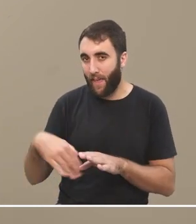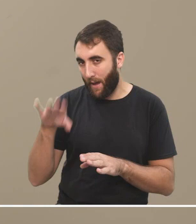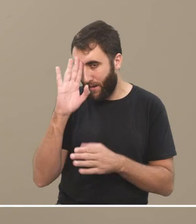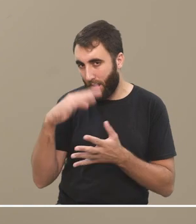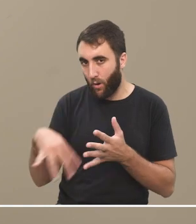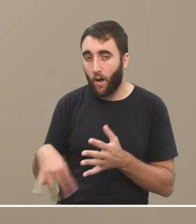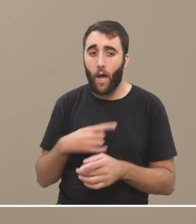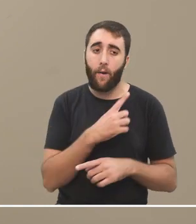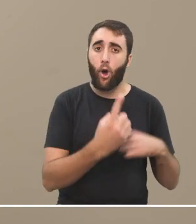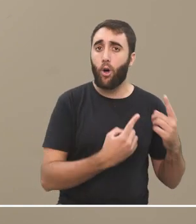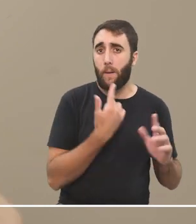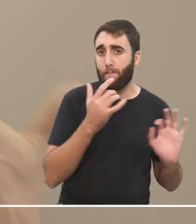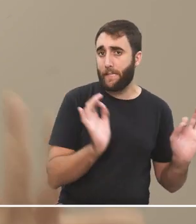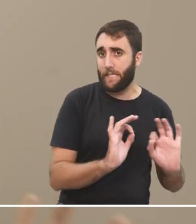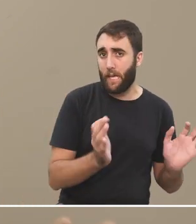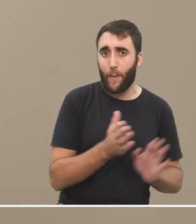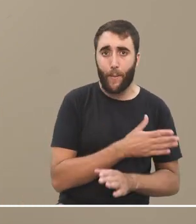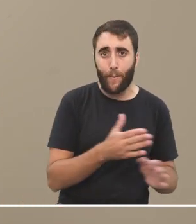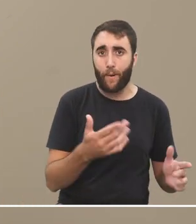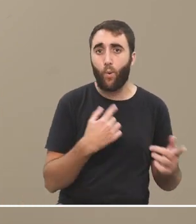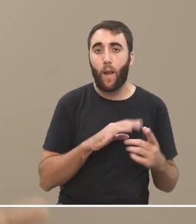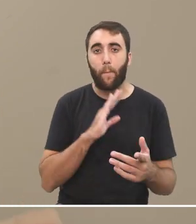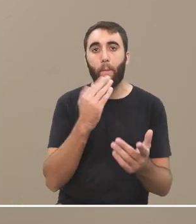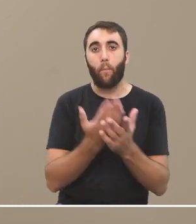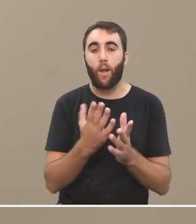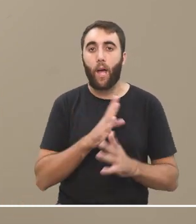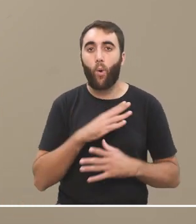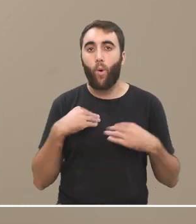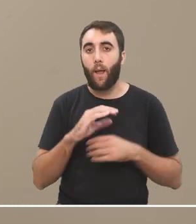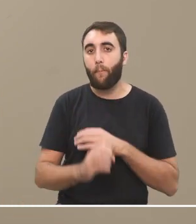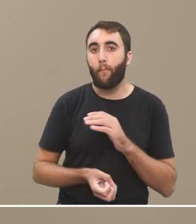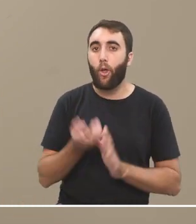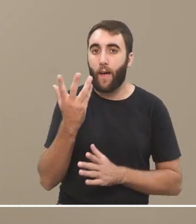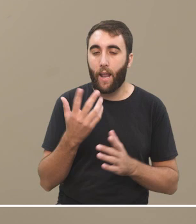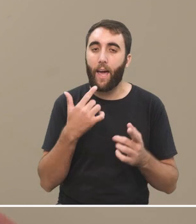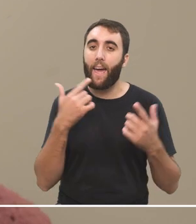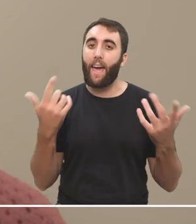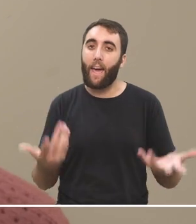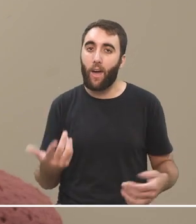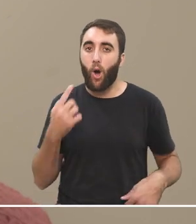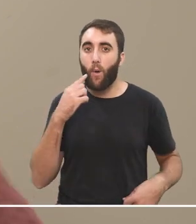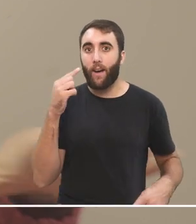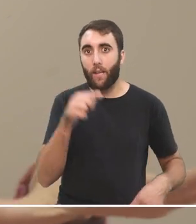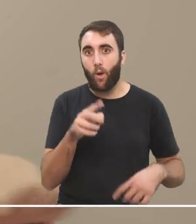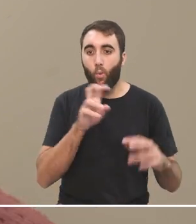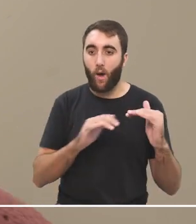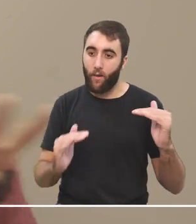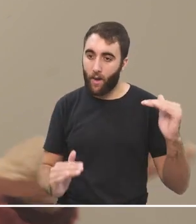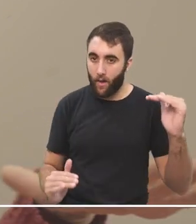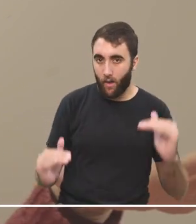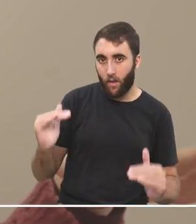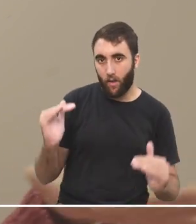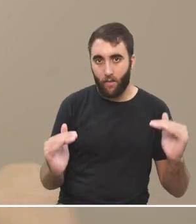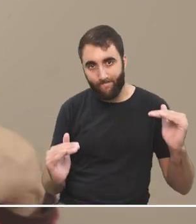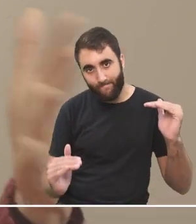tenían eso y otros que no lo tenían. Y una de las propuestas de la escuela fundamental, la escuela moderna, era justamente equilibrar esas